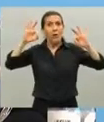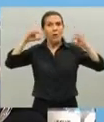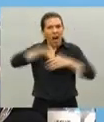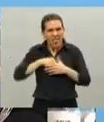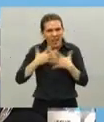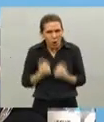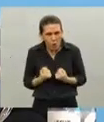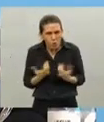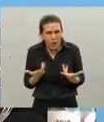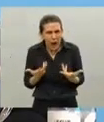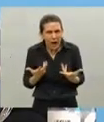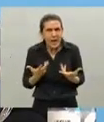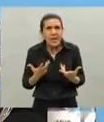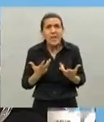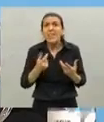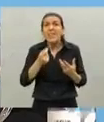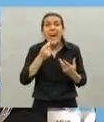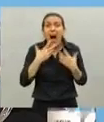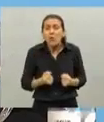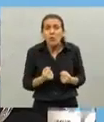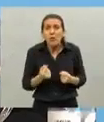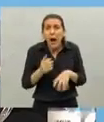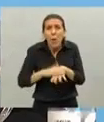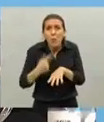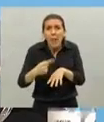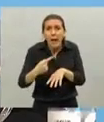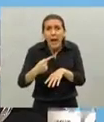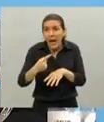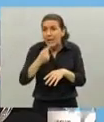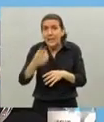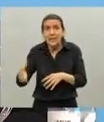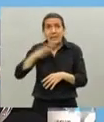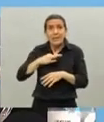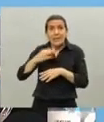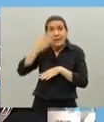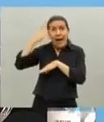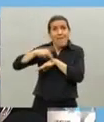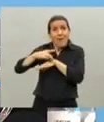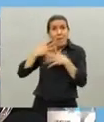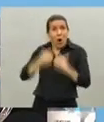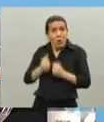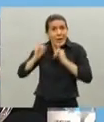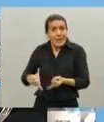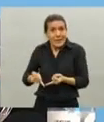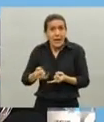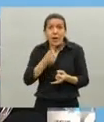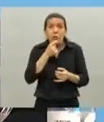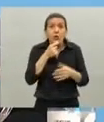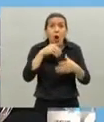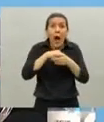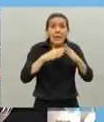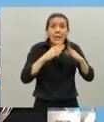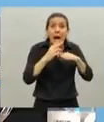angustiante es enfermarse no salvarse no preservar la salud